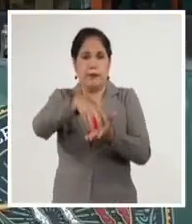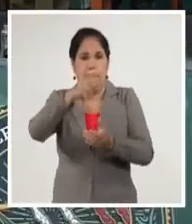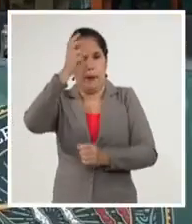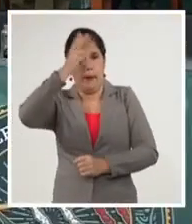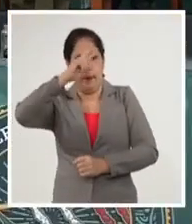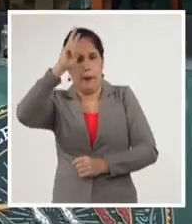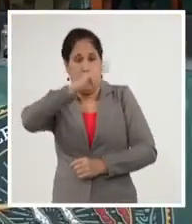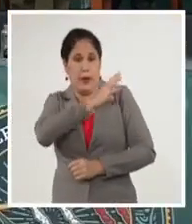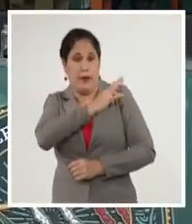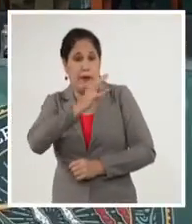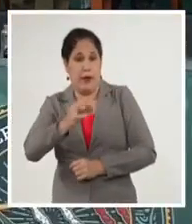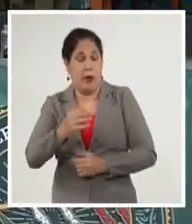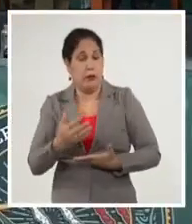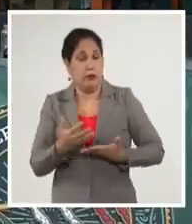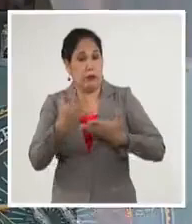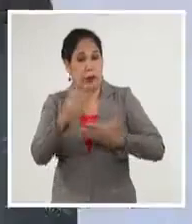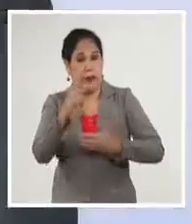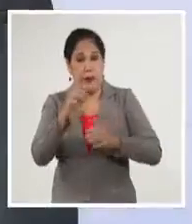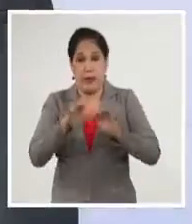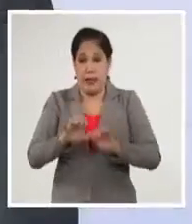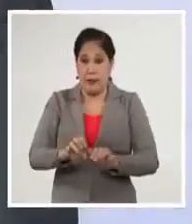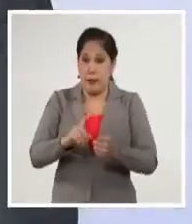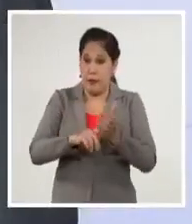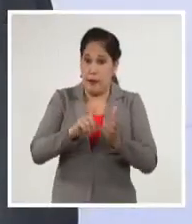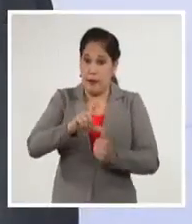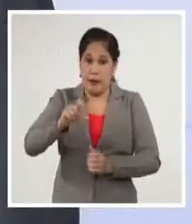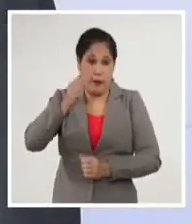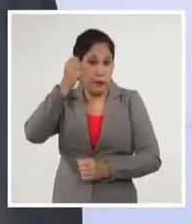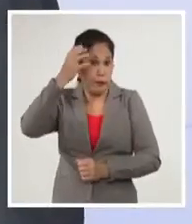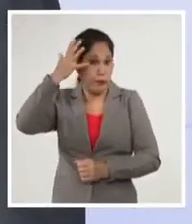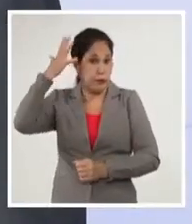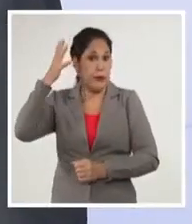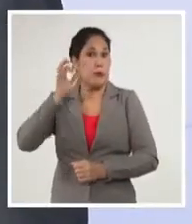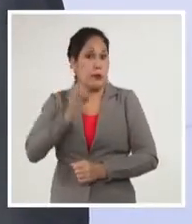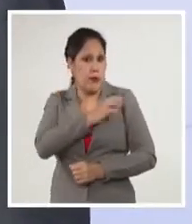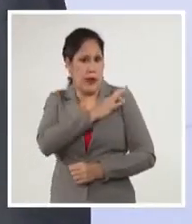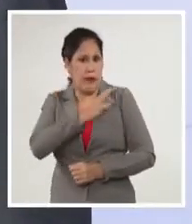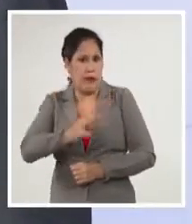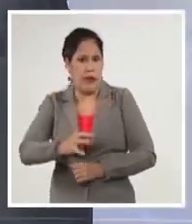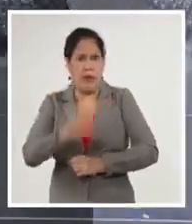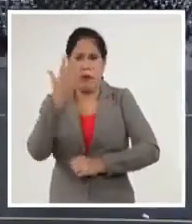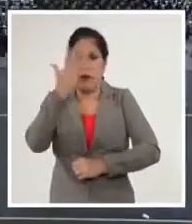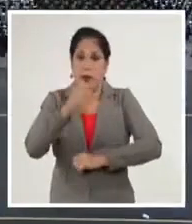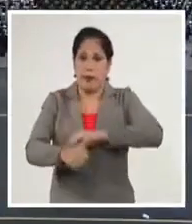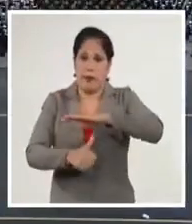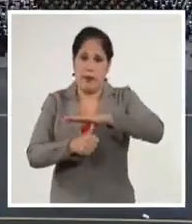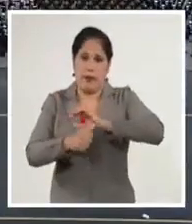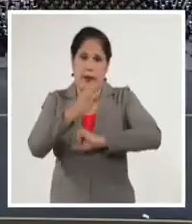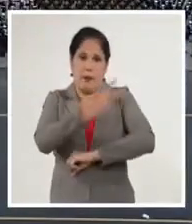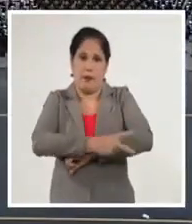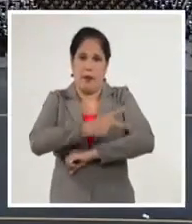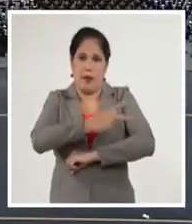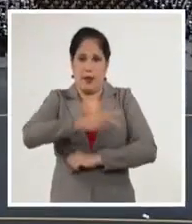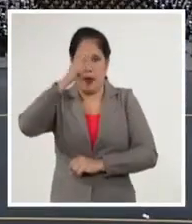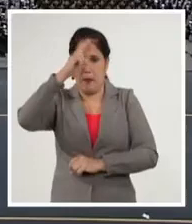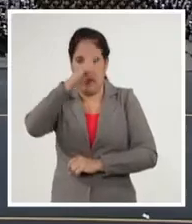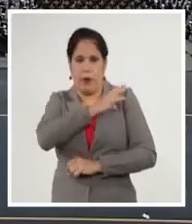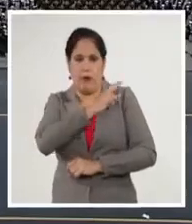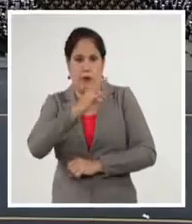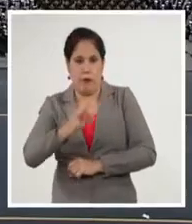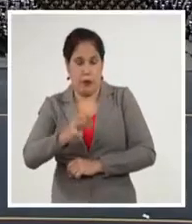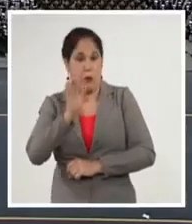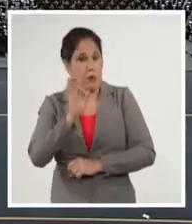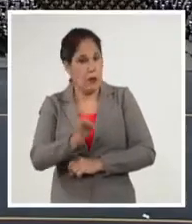Como invitado de honor, el primer secretario del Comité Central del Partido Comunista de Cuba y presidente de la República, Miguel Díaz Canel Bermúdez,